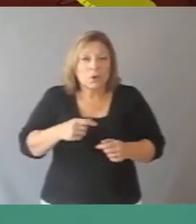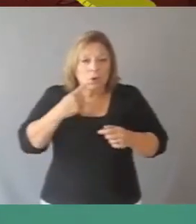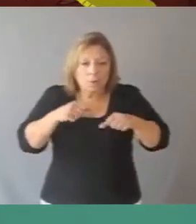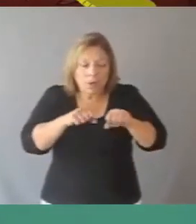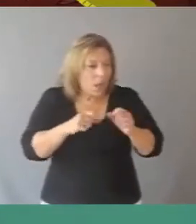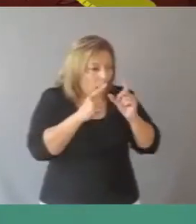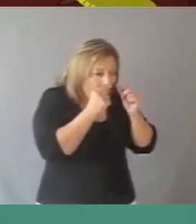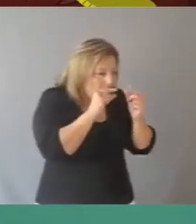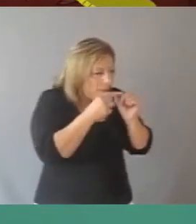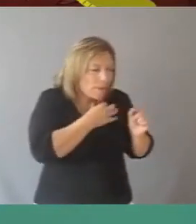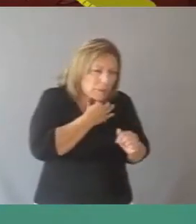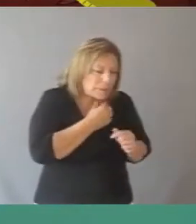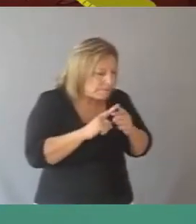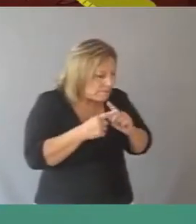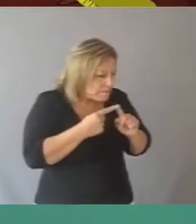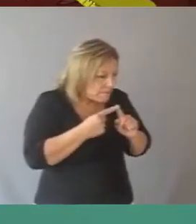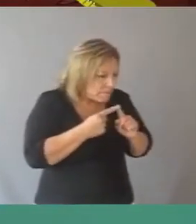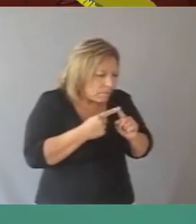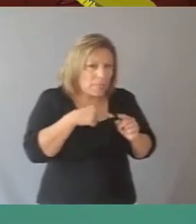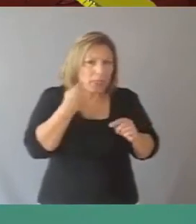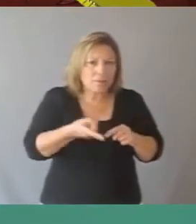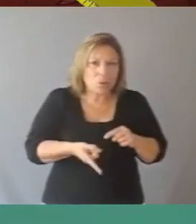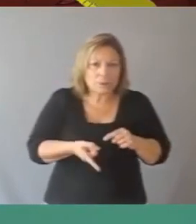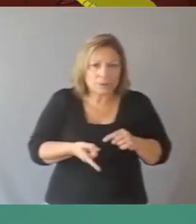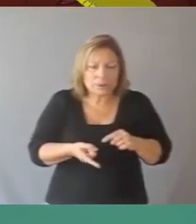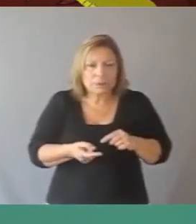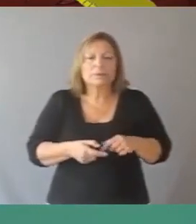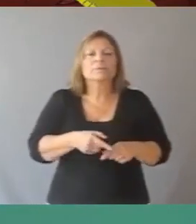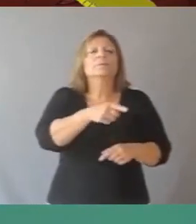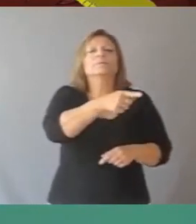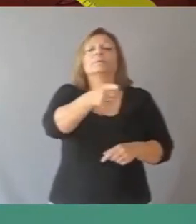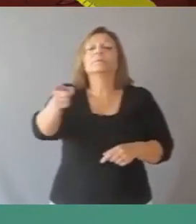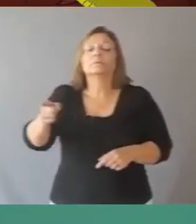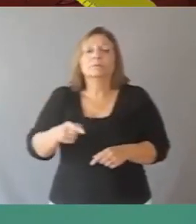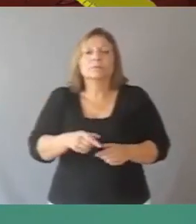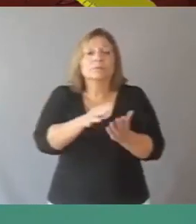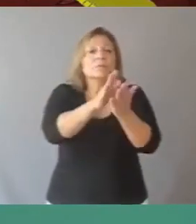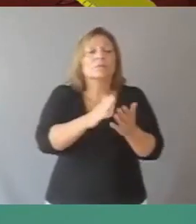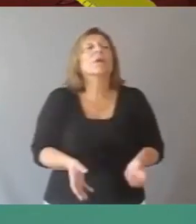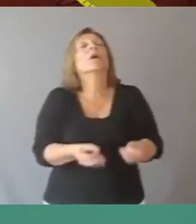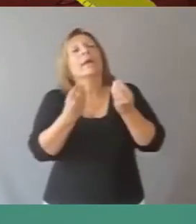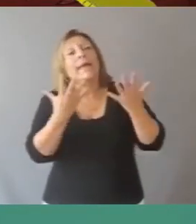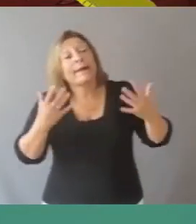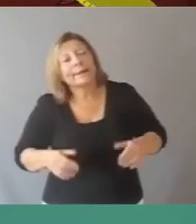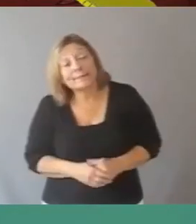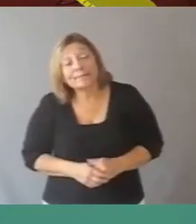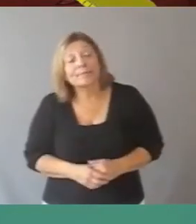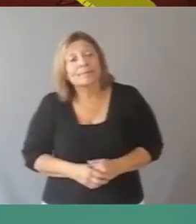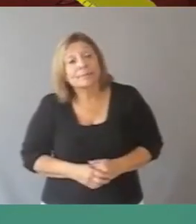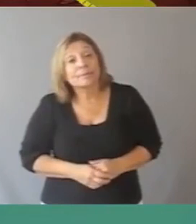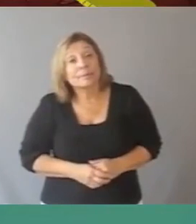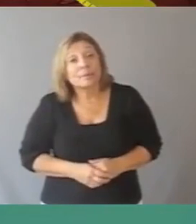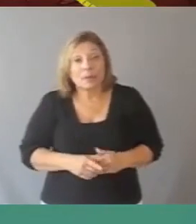Los hombres del bote hablaron un rato en voz baja entre ellos y gritaron después. —¡Yacarés! —¿Qué hay? —contestaron